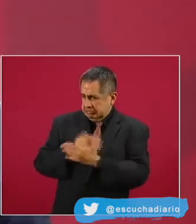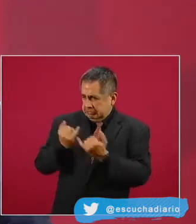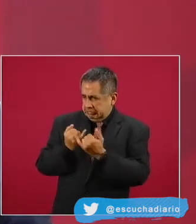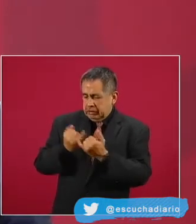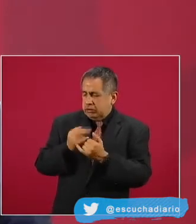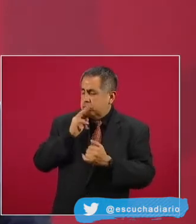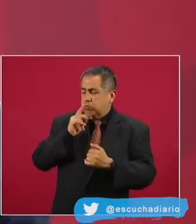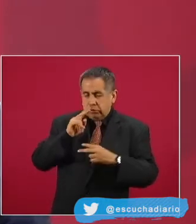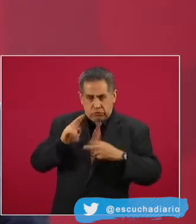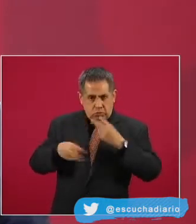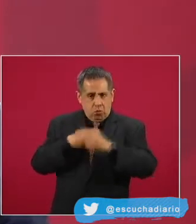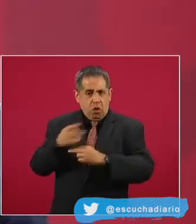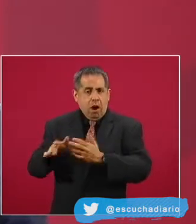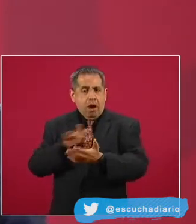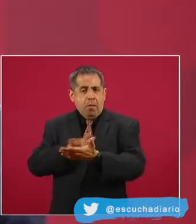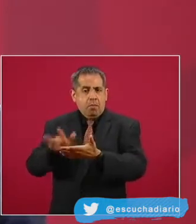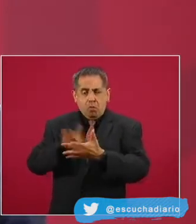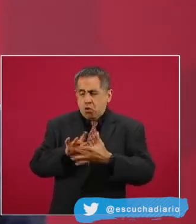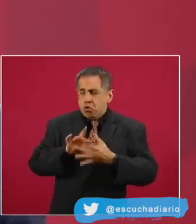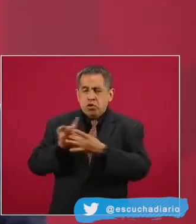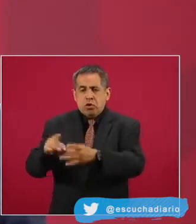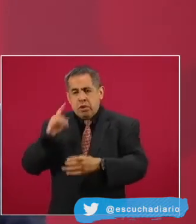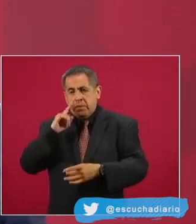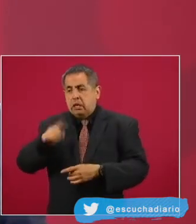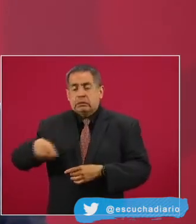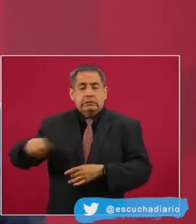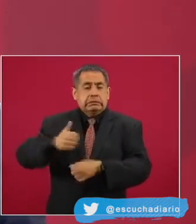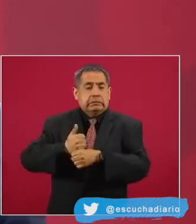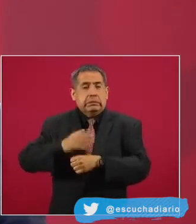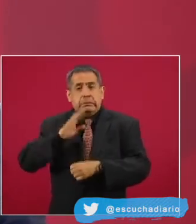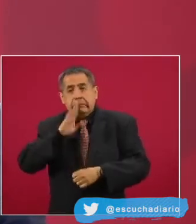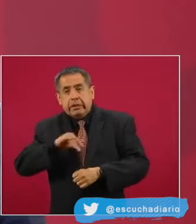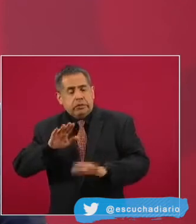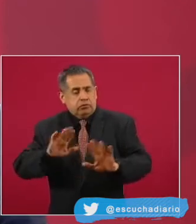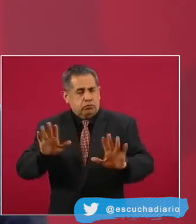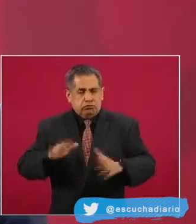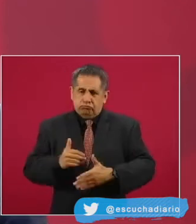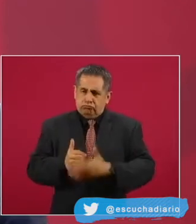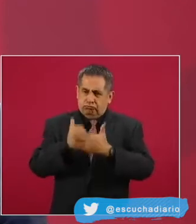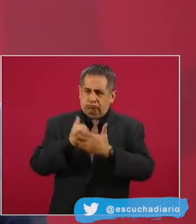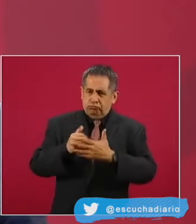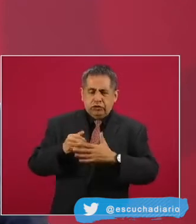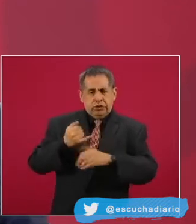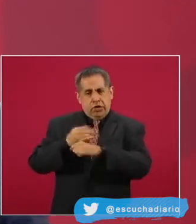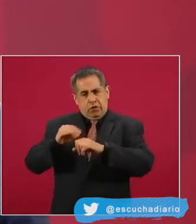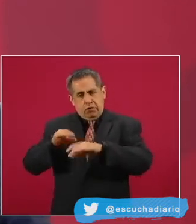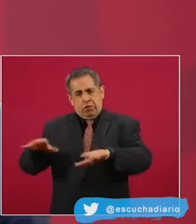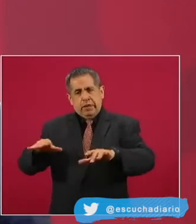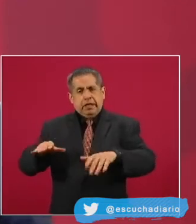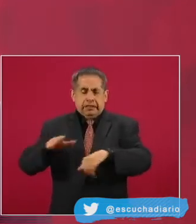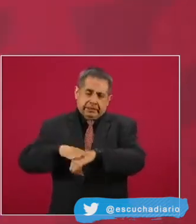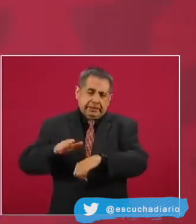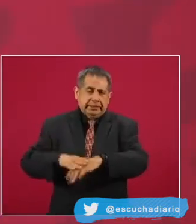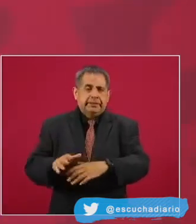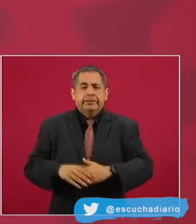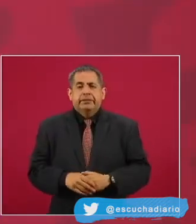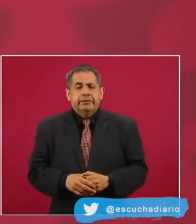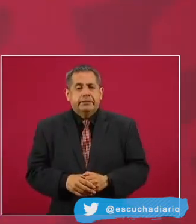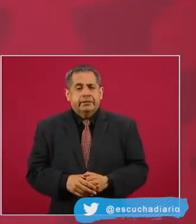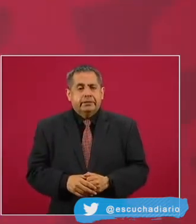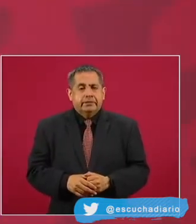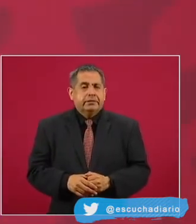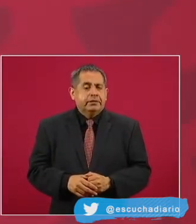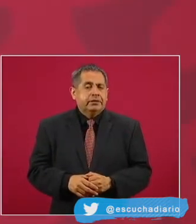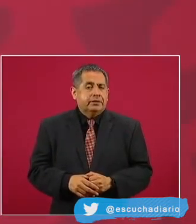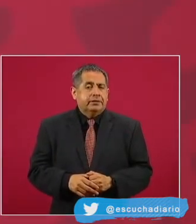Esto se informará puntualmente el martes de la próxima semana. Finalmente, el presidente menciona que sobre la recomendación del Fondo Monetario